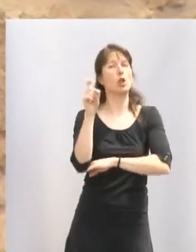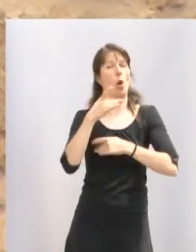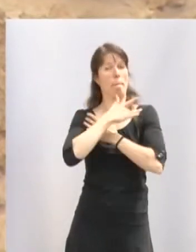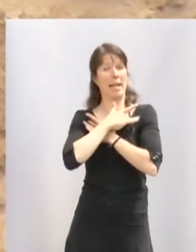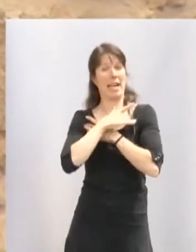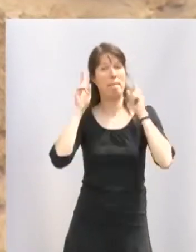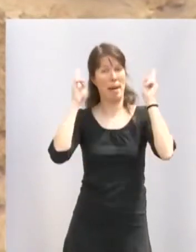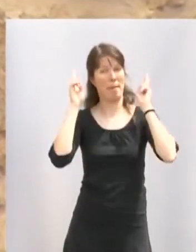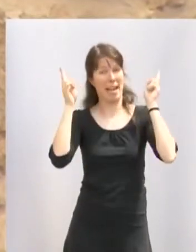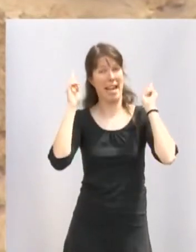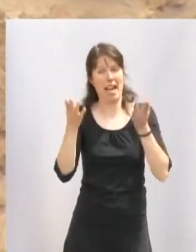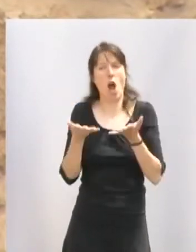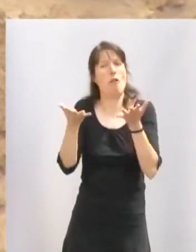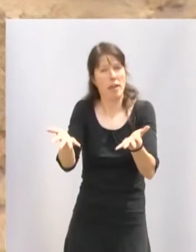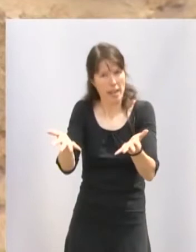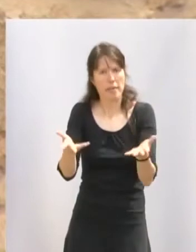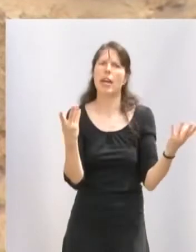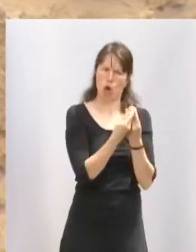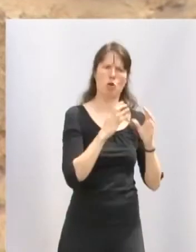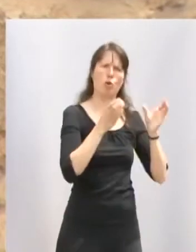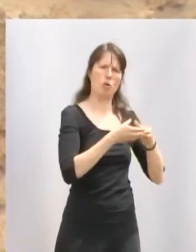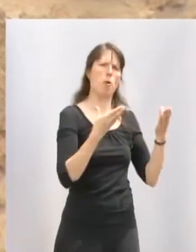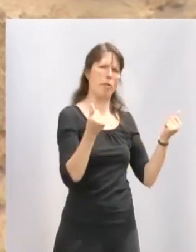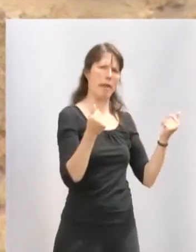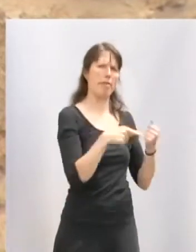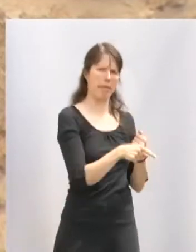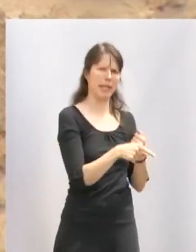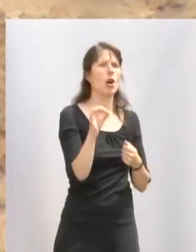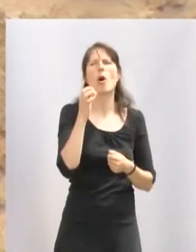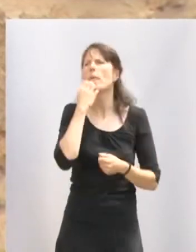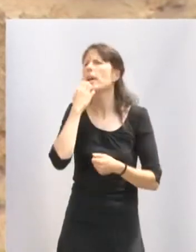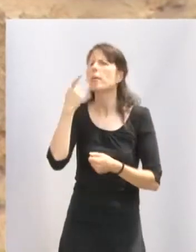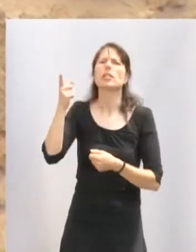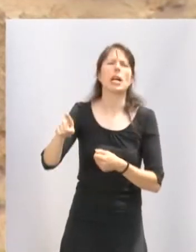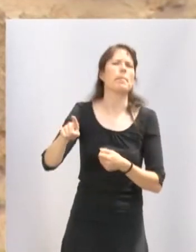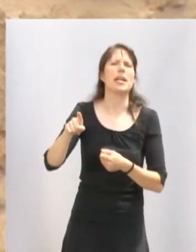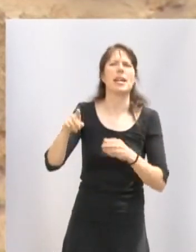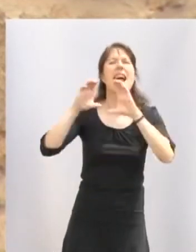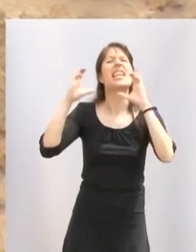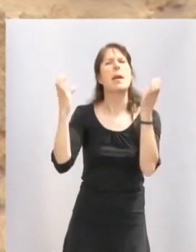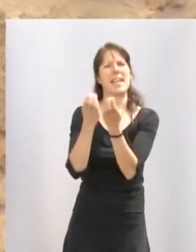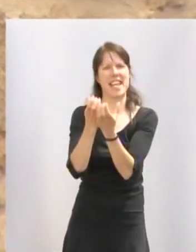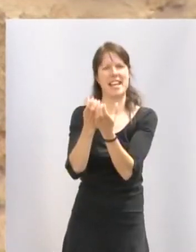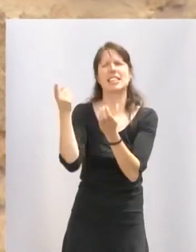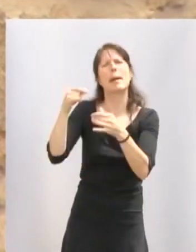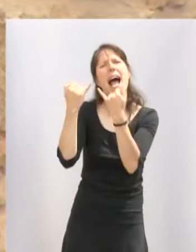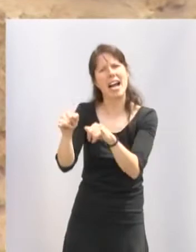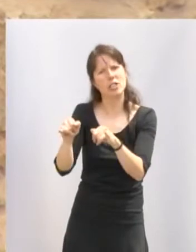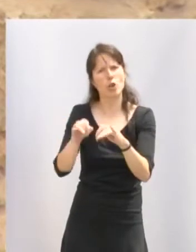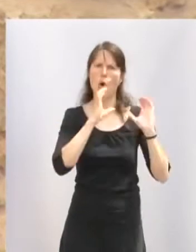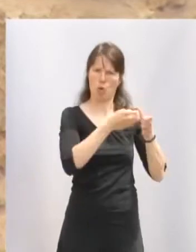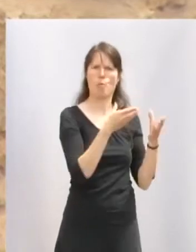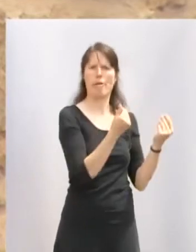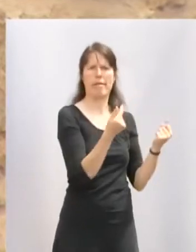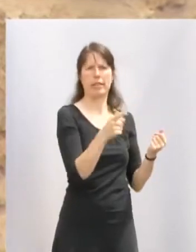presencia de nuestro grupo de danzas, o en el acto de vocación histórica del Rebellín, con cuya efeméride conmemoramos los logroñeses las fiestas de